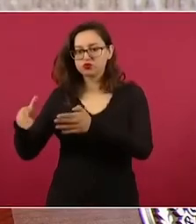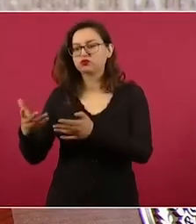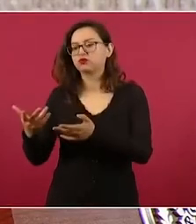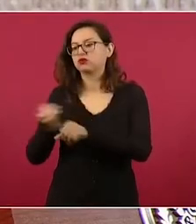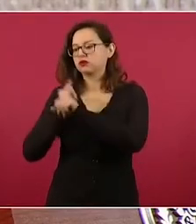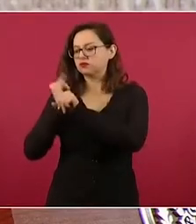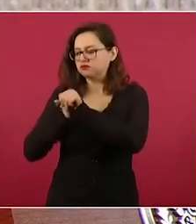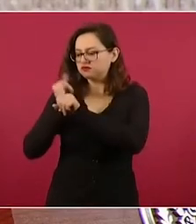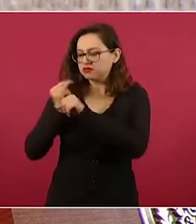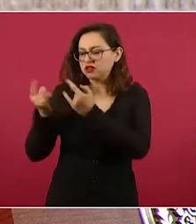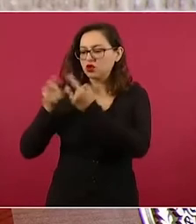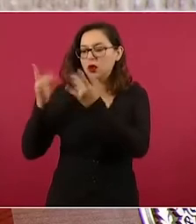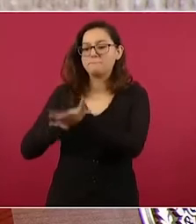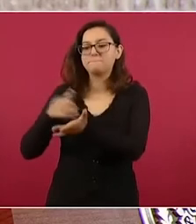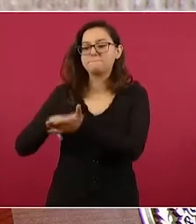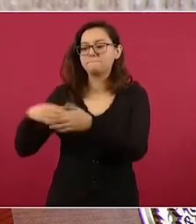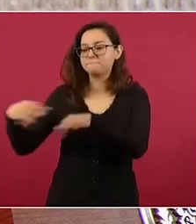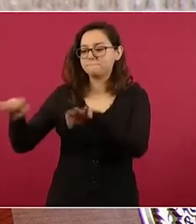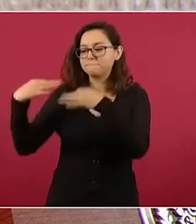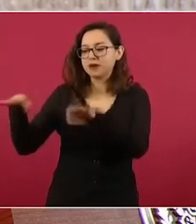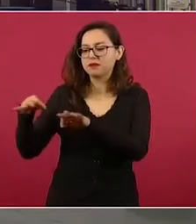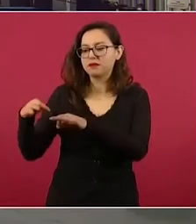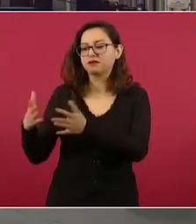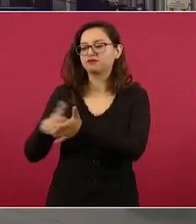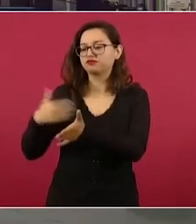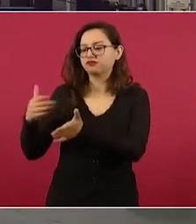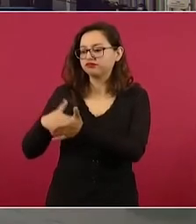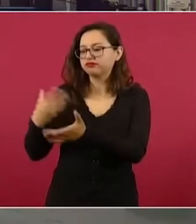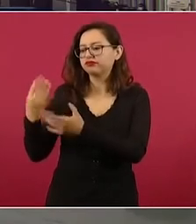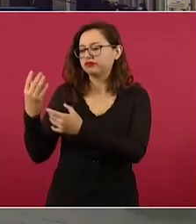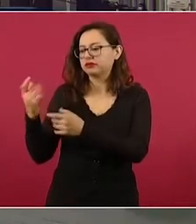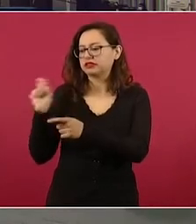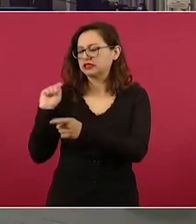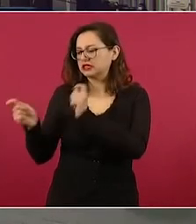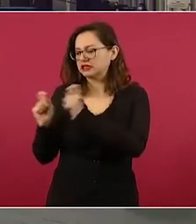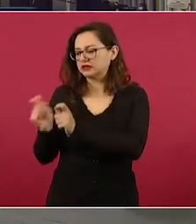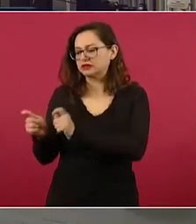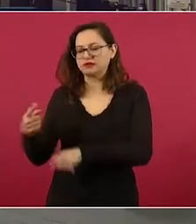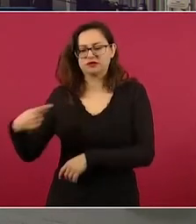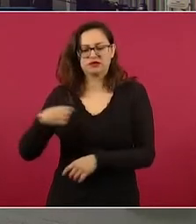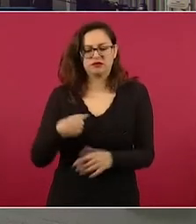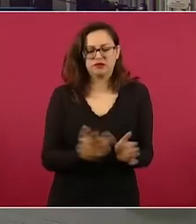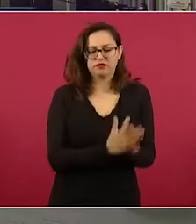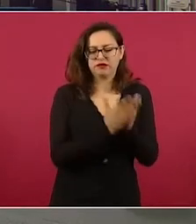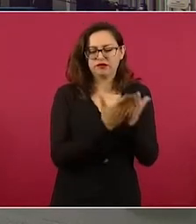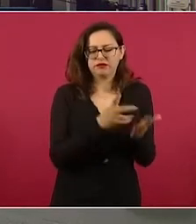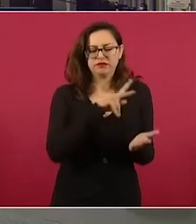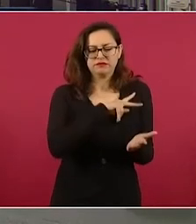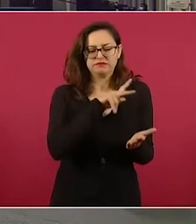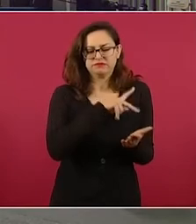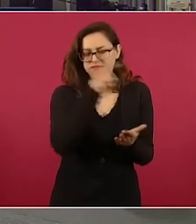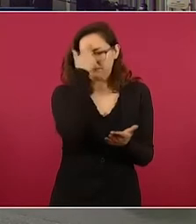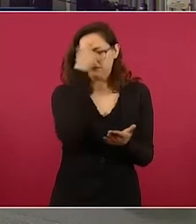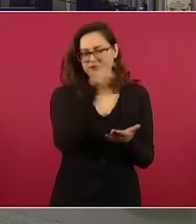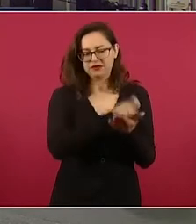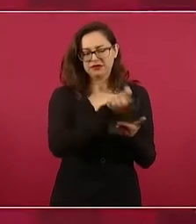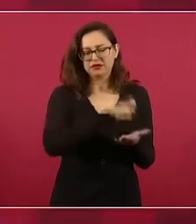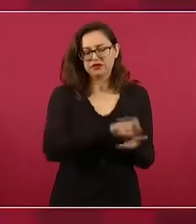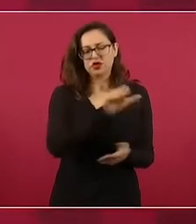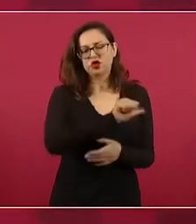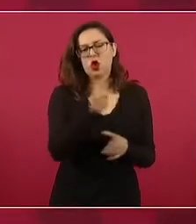históricos y hace comentarios. Yo quiero hacer otro tipo de